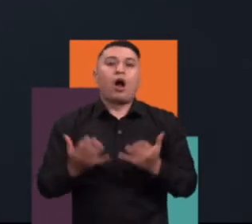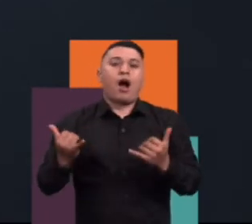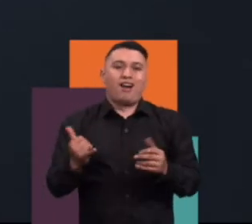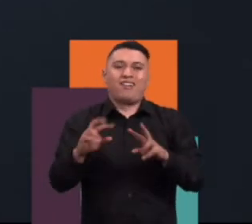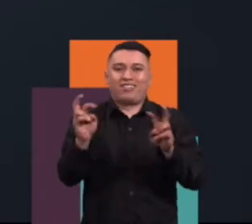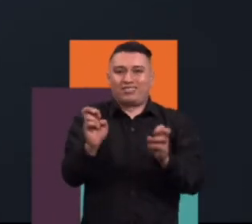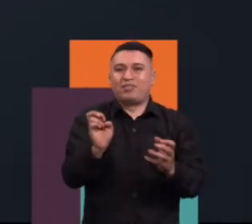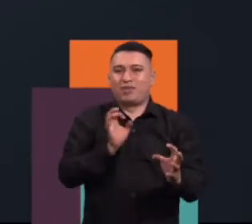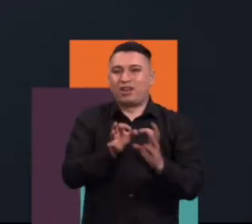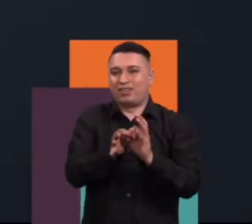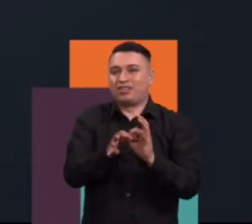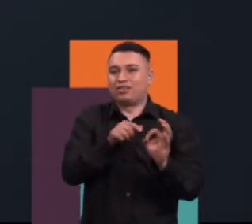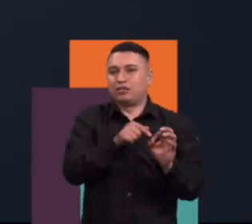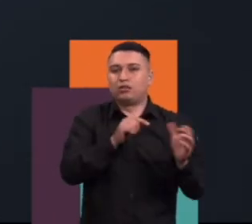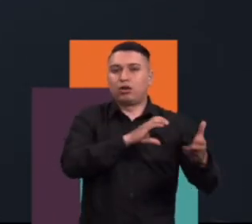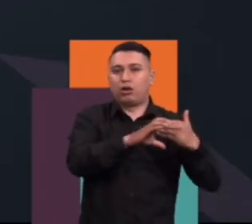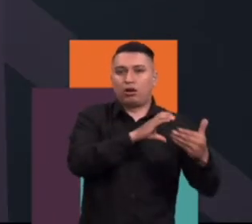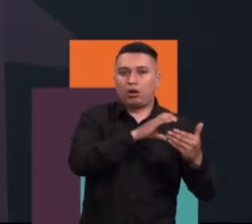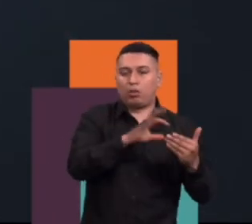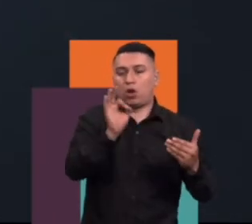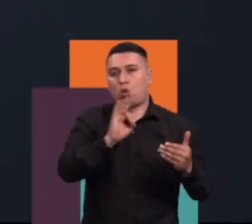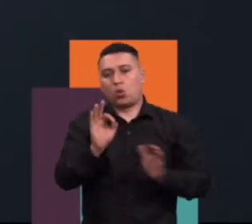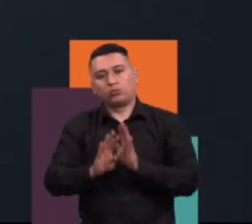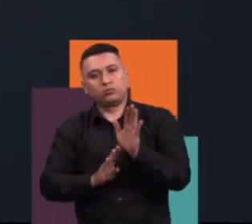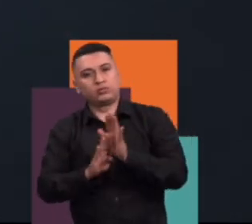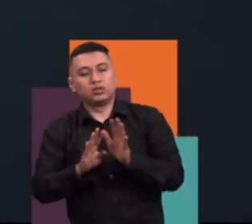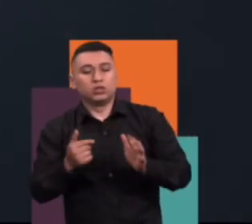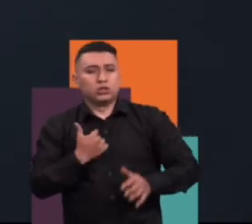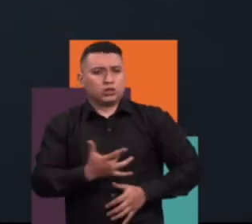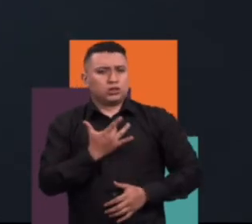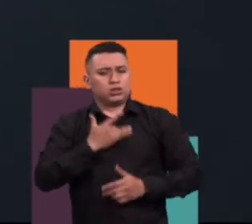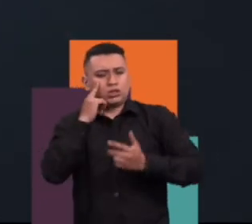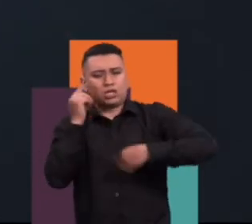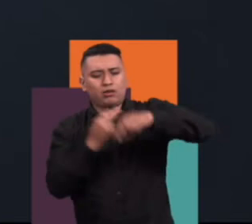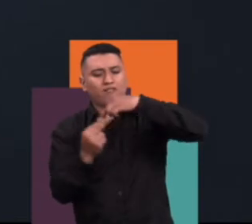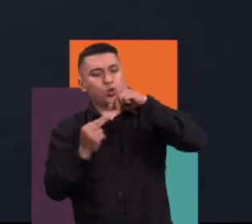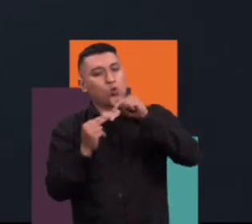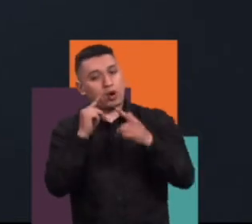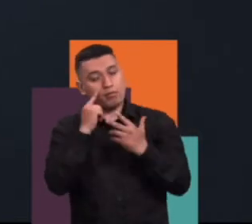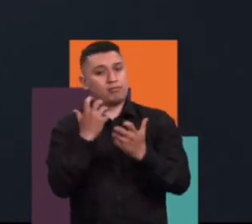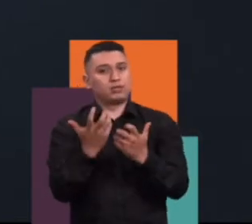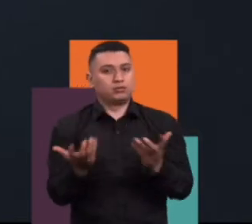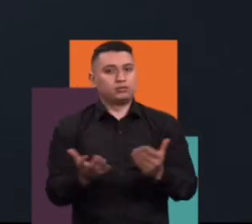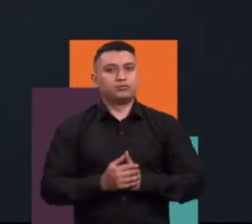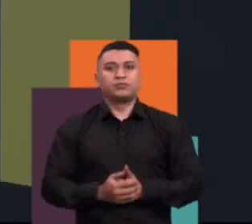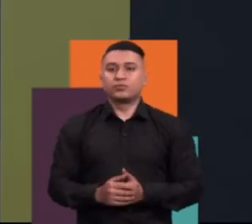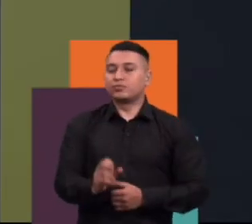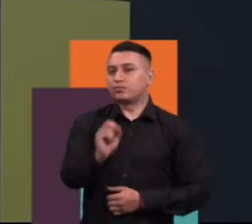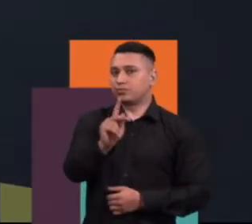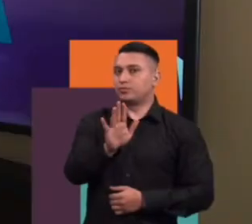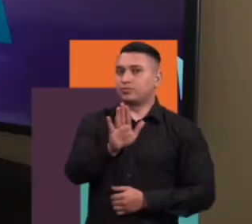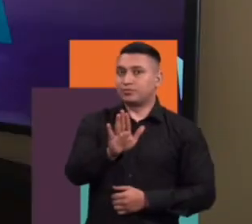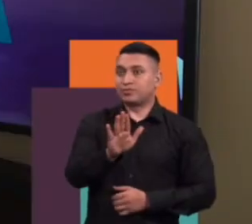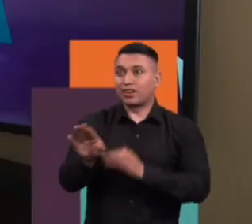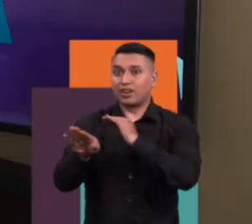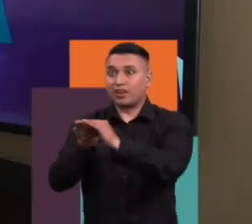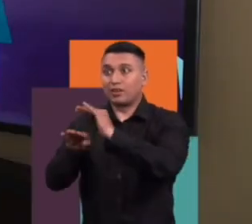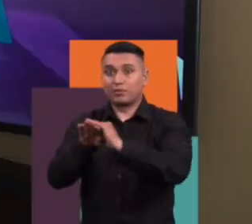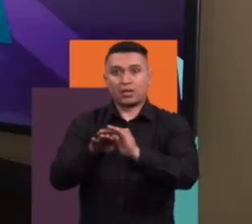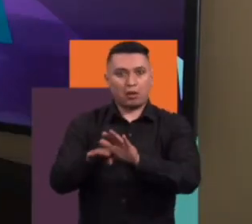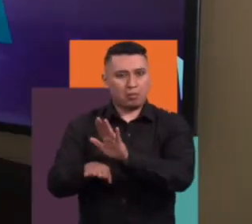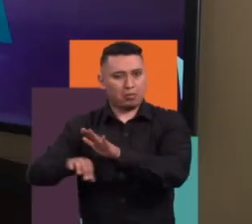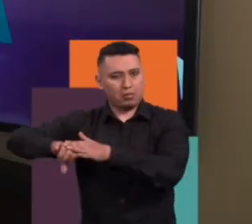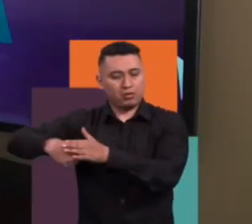climático o a lo que nos da los retos de la civilización en este momento. Entonces, sí, yo le daría un poco más como de trascendencia a ese concepto. Bien, ya